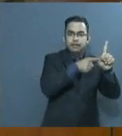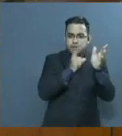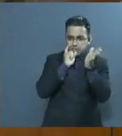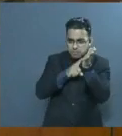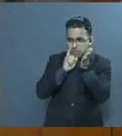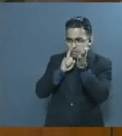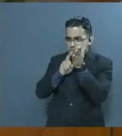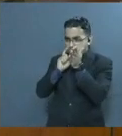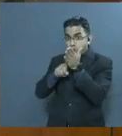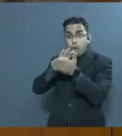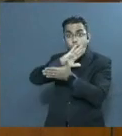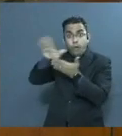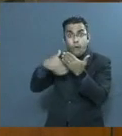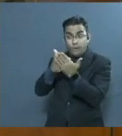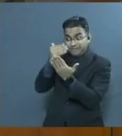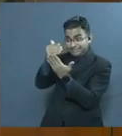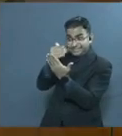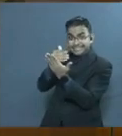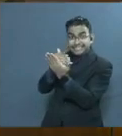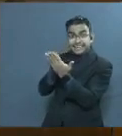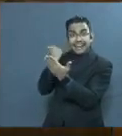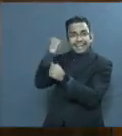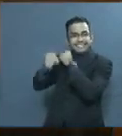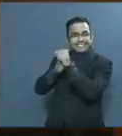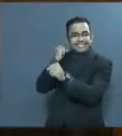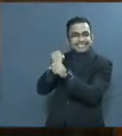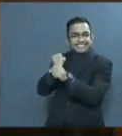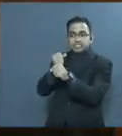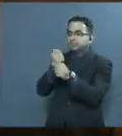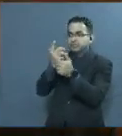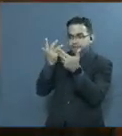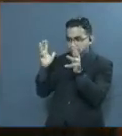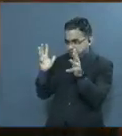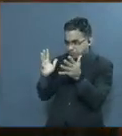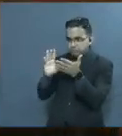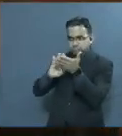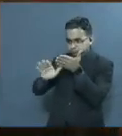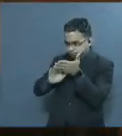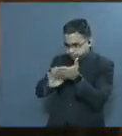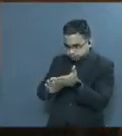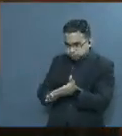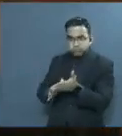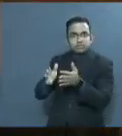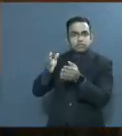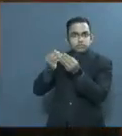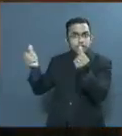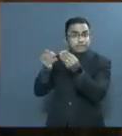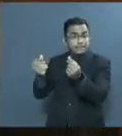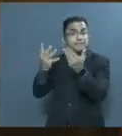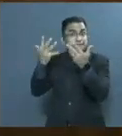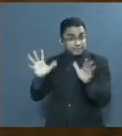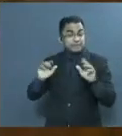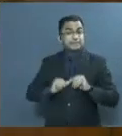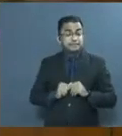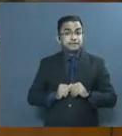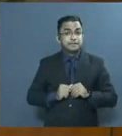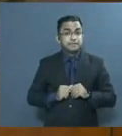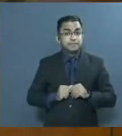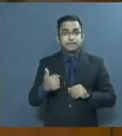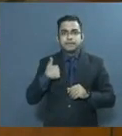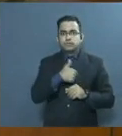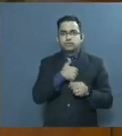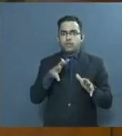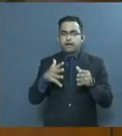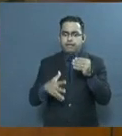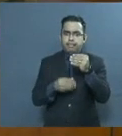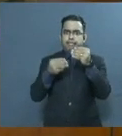identificado todos estos casos que han sido tramitados. El sistema instalado evitará recargar en el